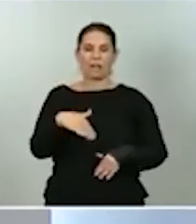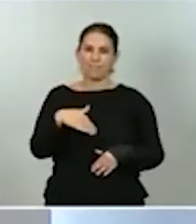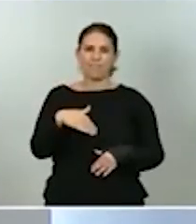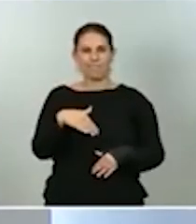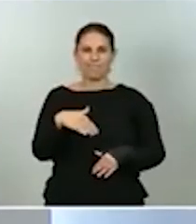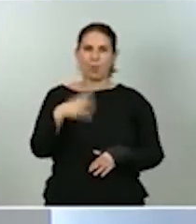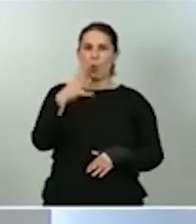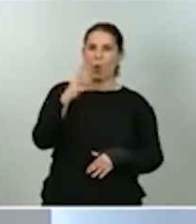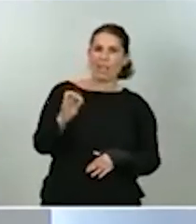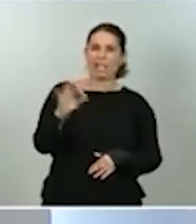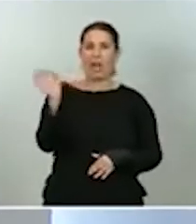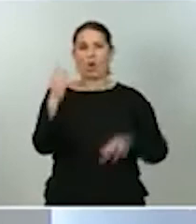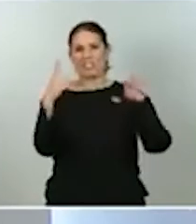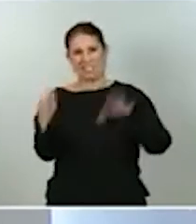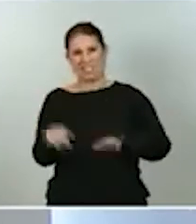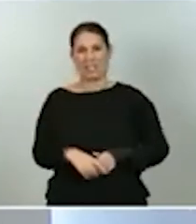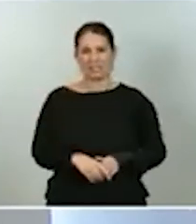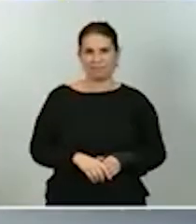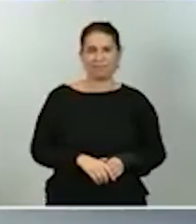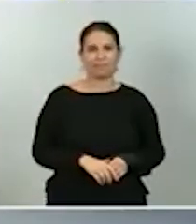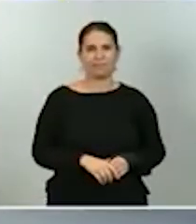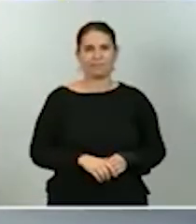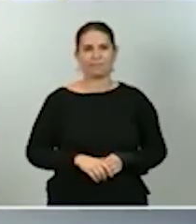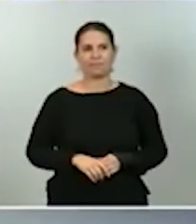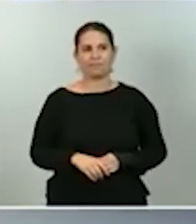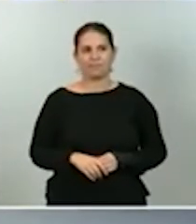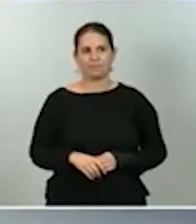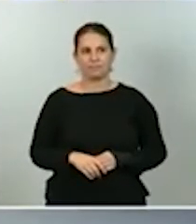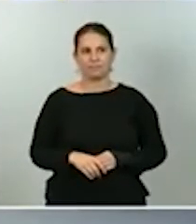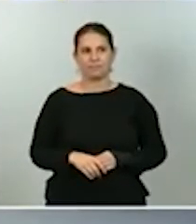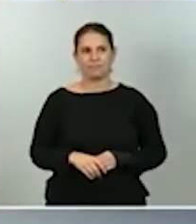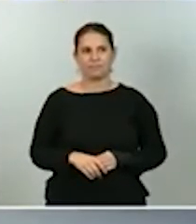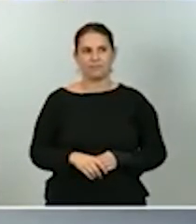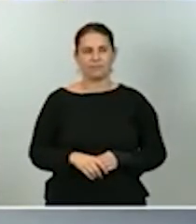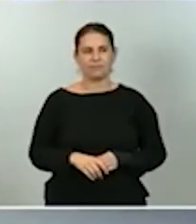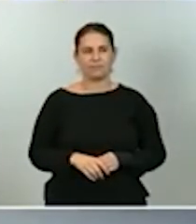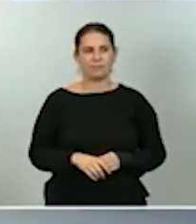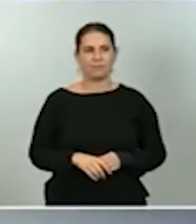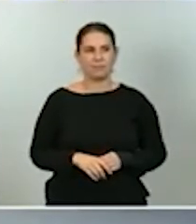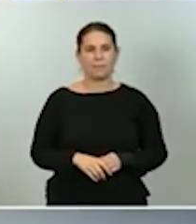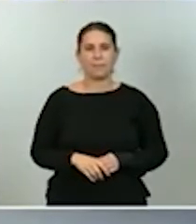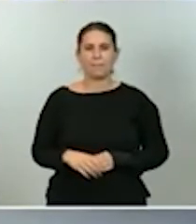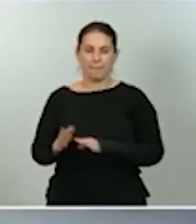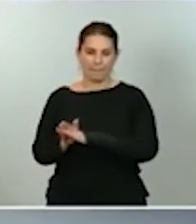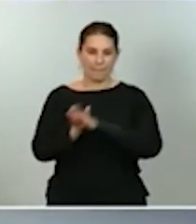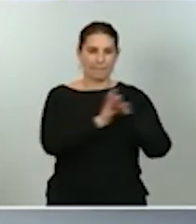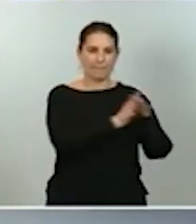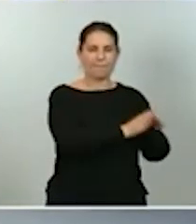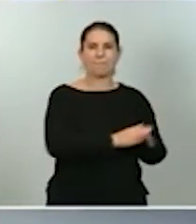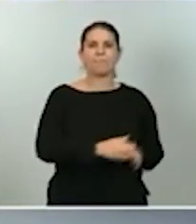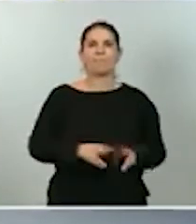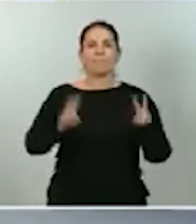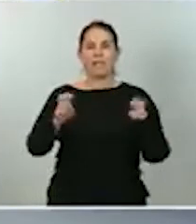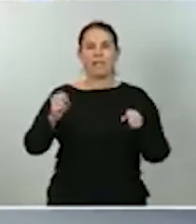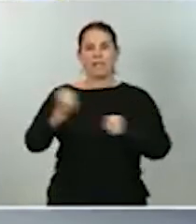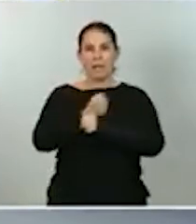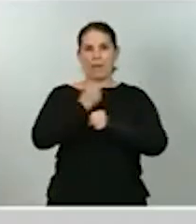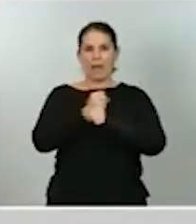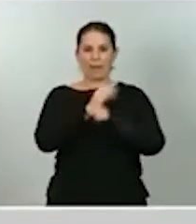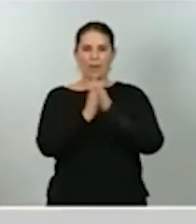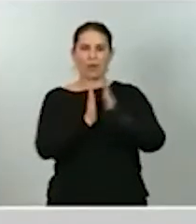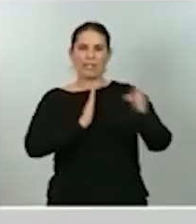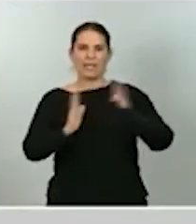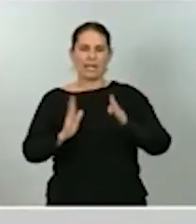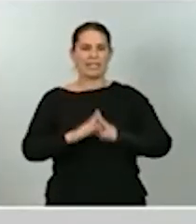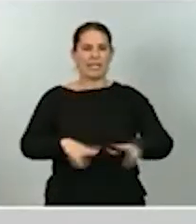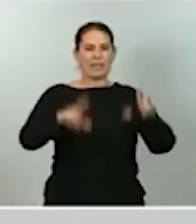y el 60%. En paralelo con la salida de los trabajadores de los expedientes de regulación temporal